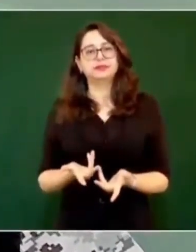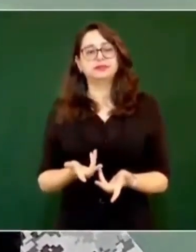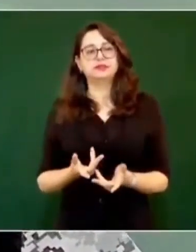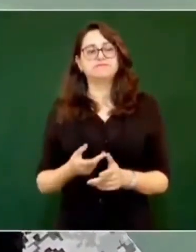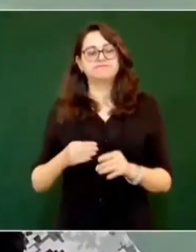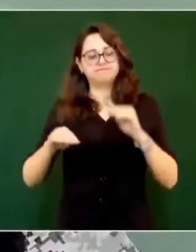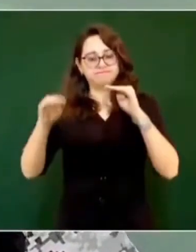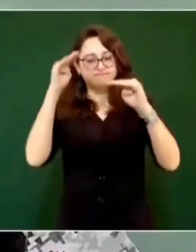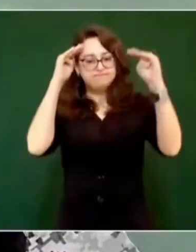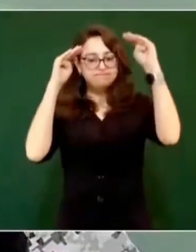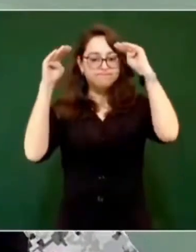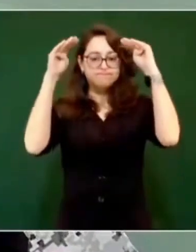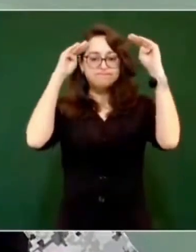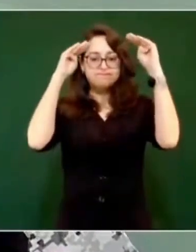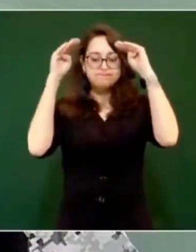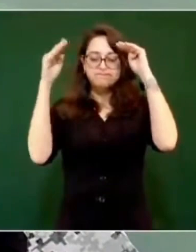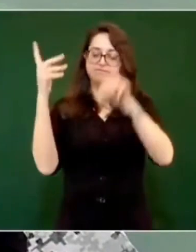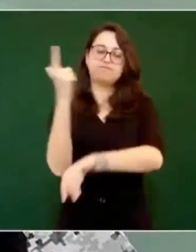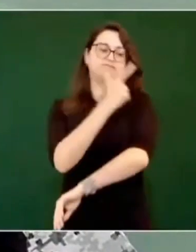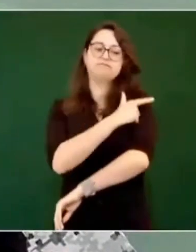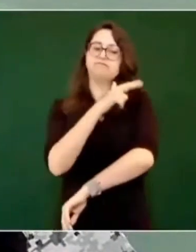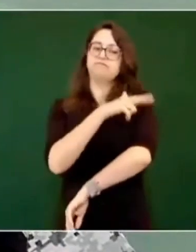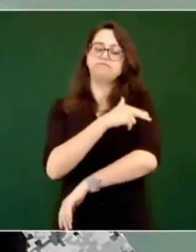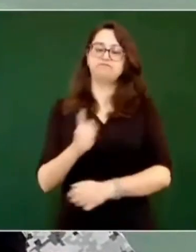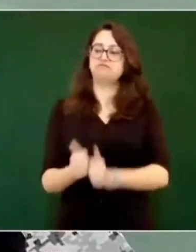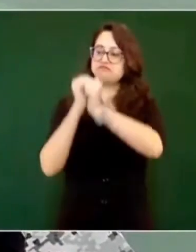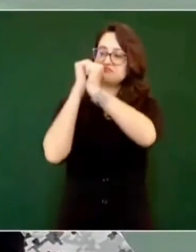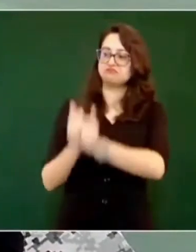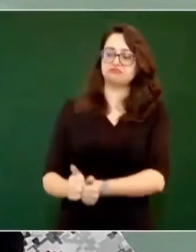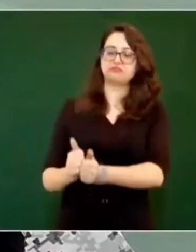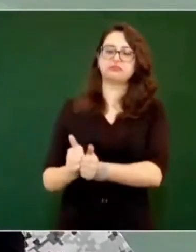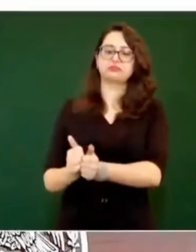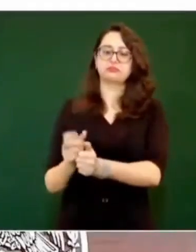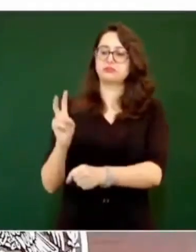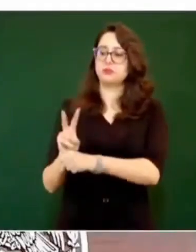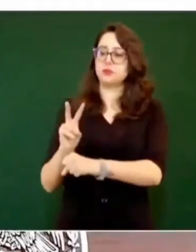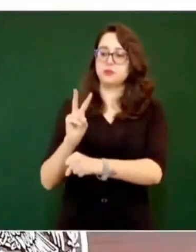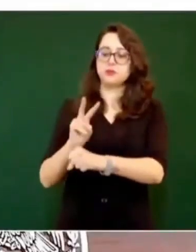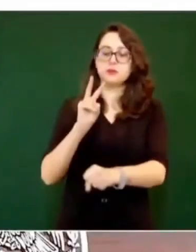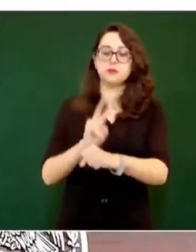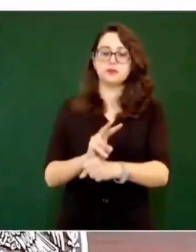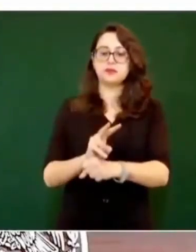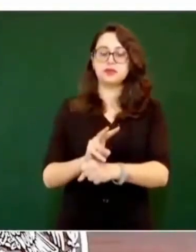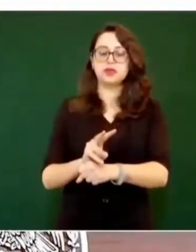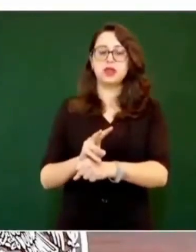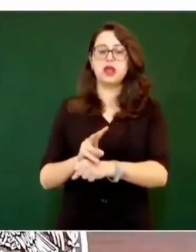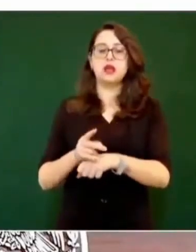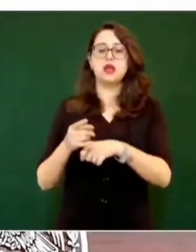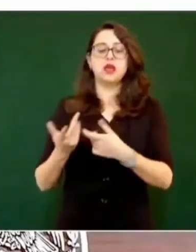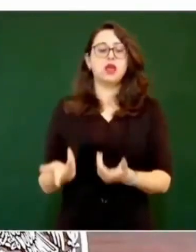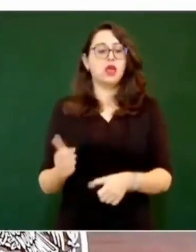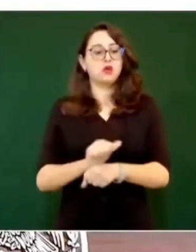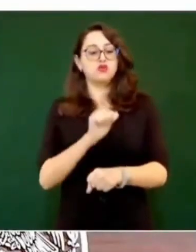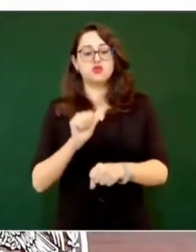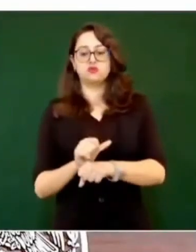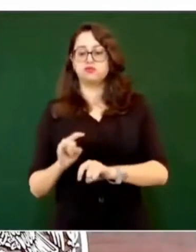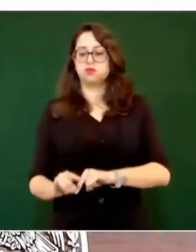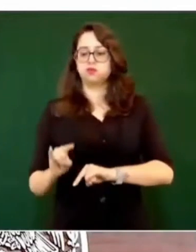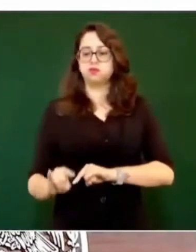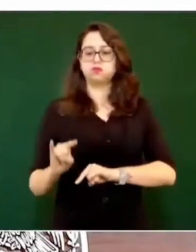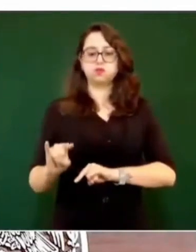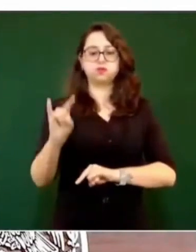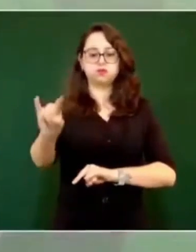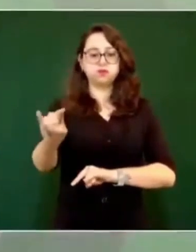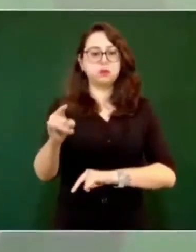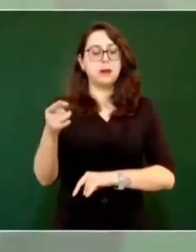patrullamientos permanentes en todo el tramo, desde la Ciudad de México hasta Acapulco, lo que nos ha dado buenos resultados.